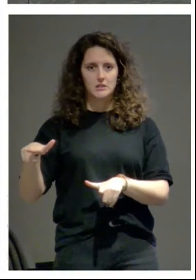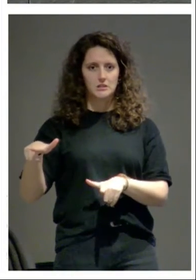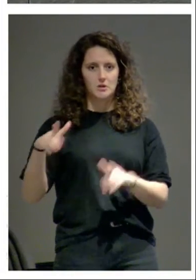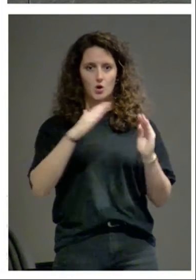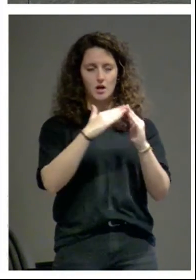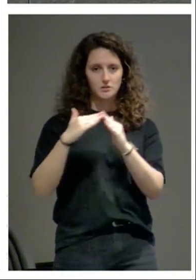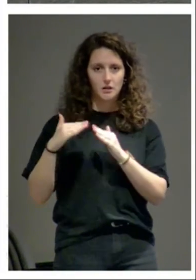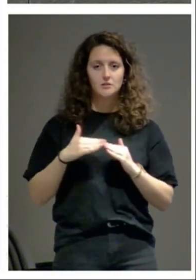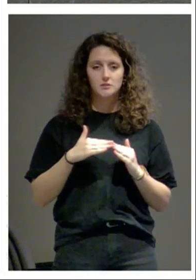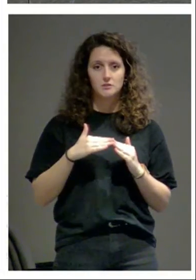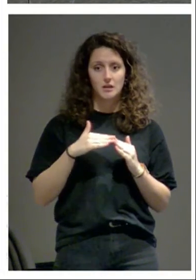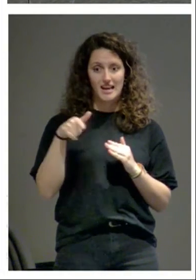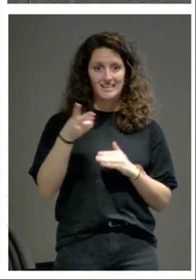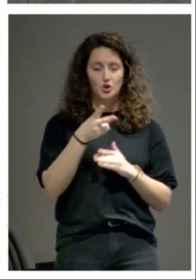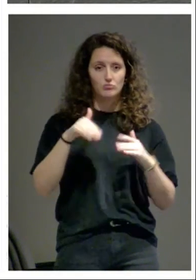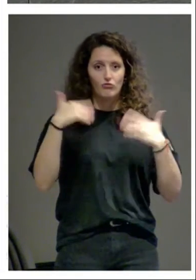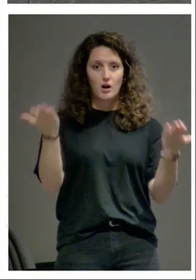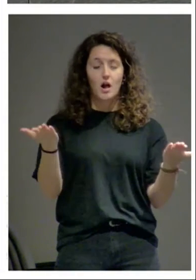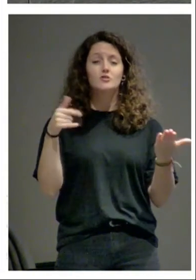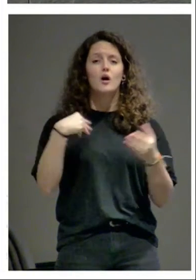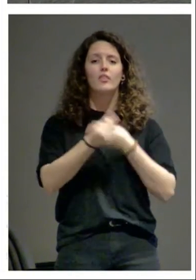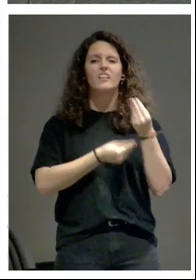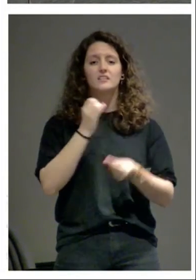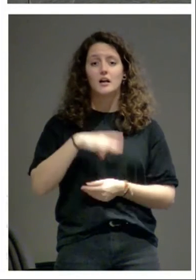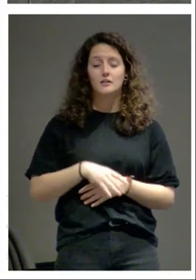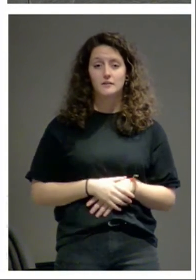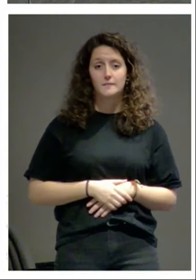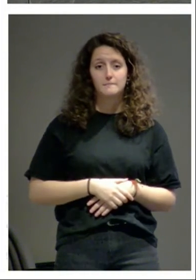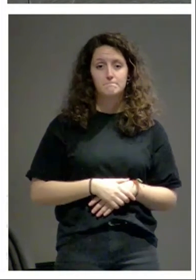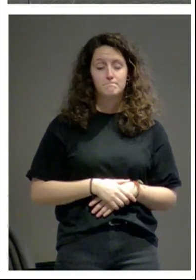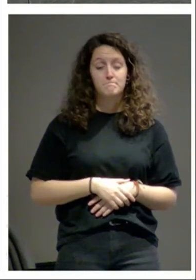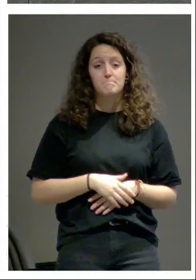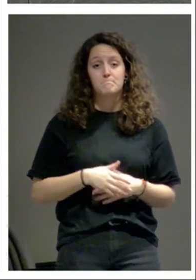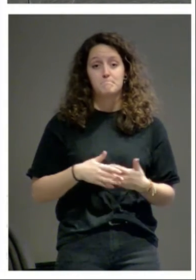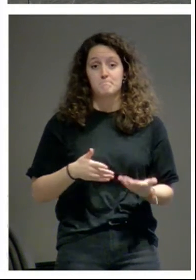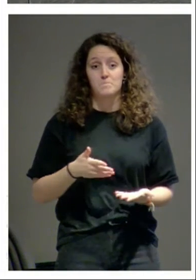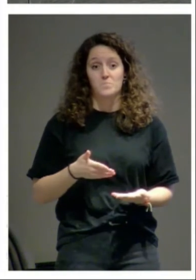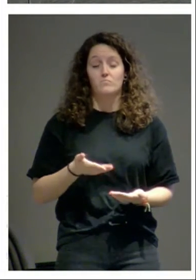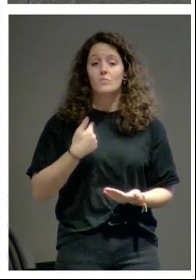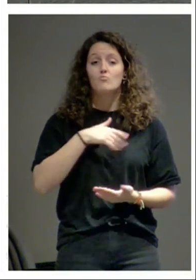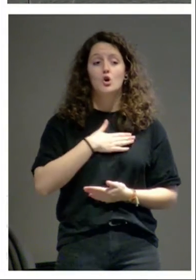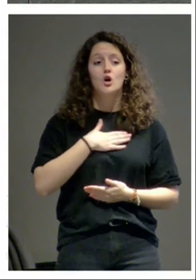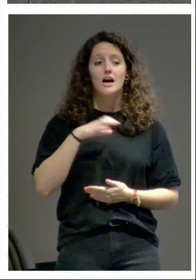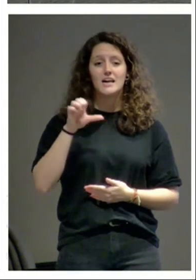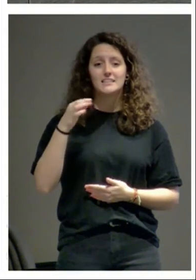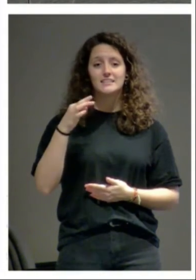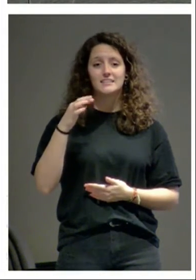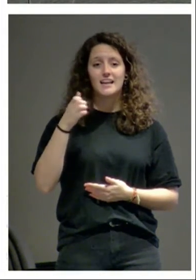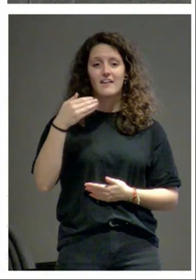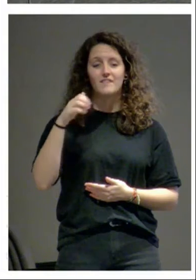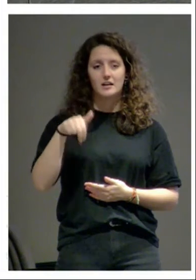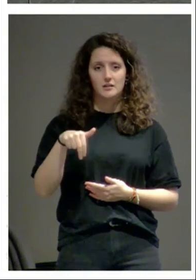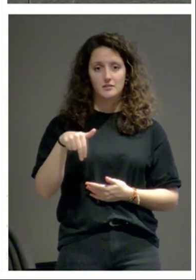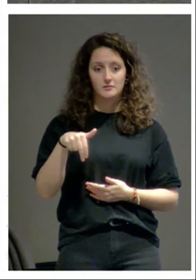casas ¿quién pudo hacer esto? pues probablemente Maestro Esteban porque ¿quién había